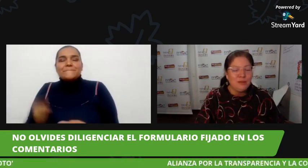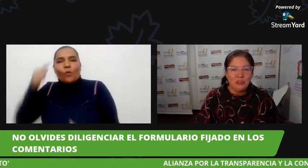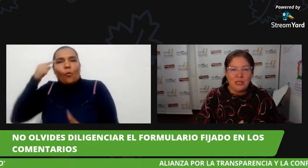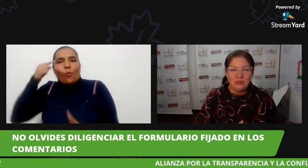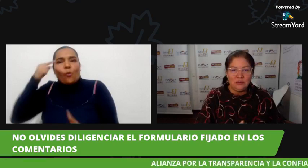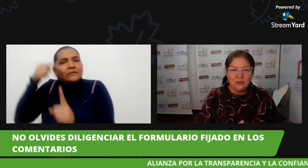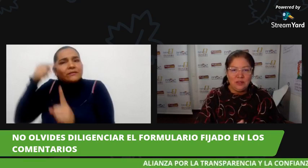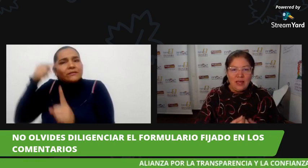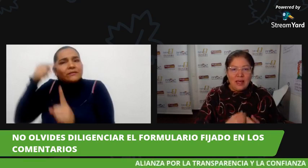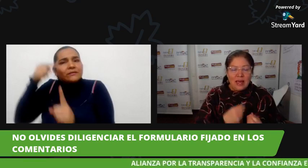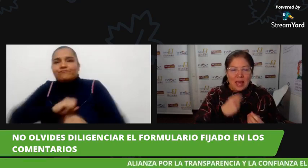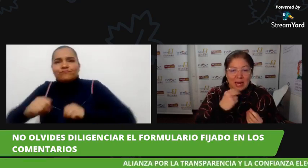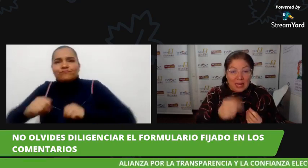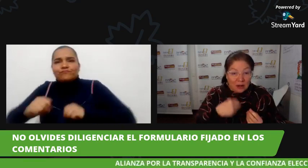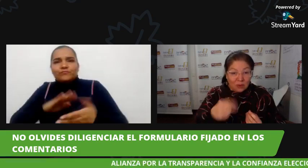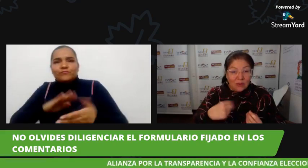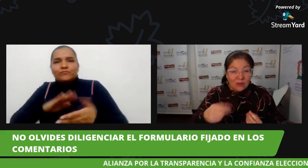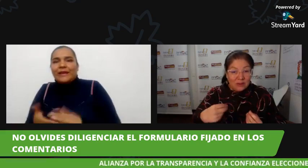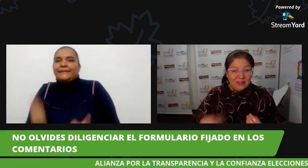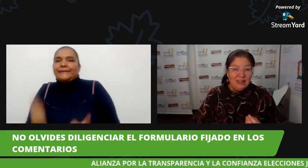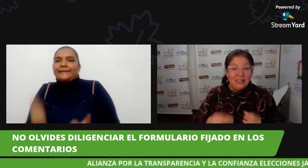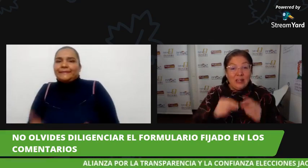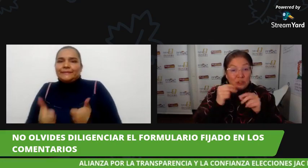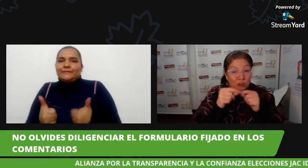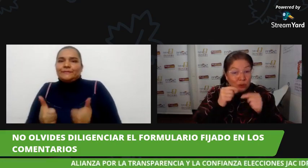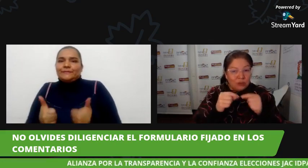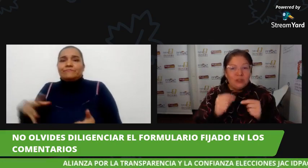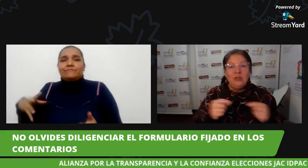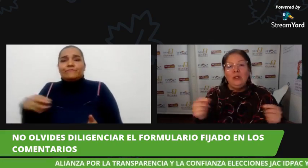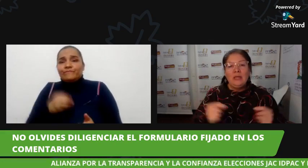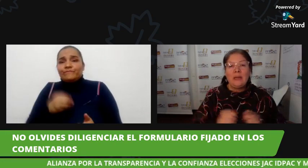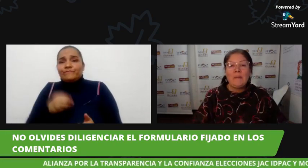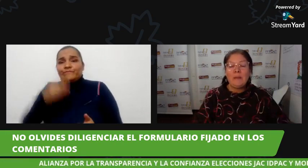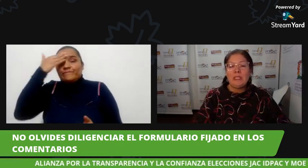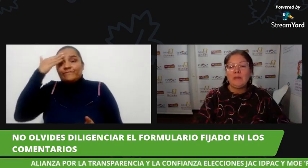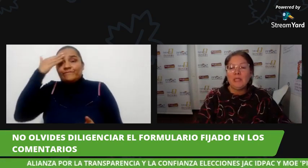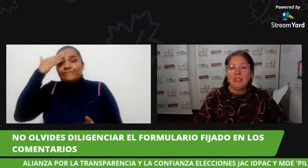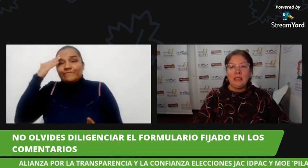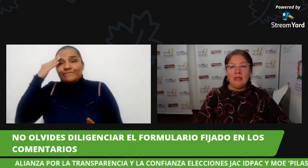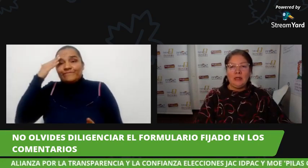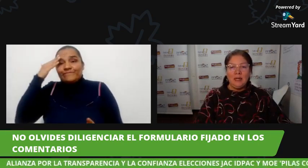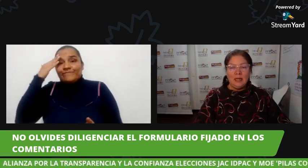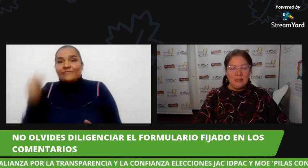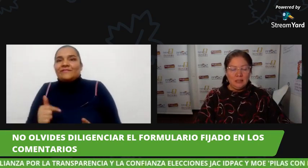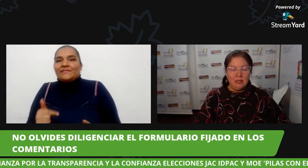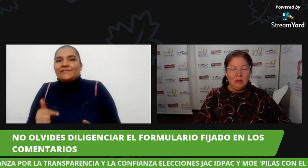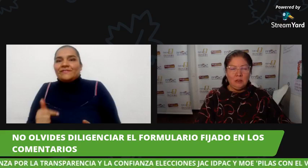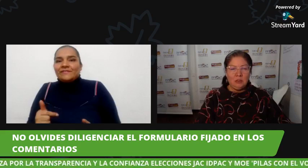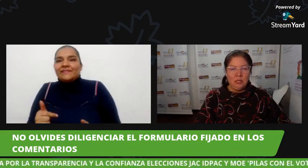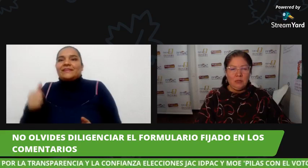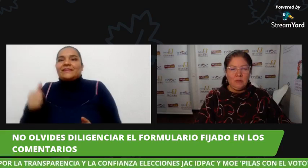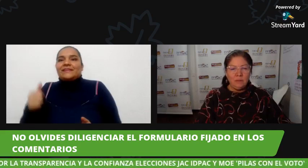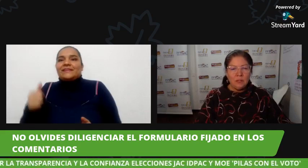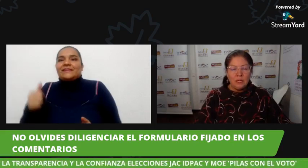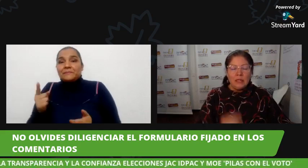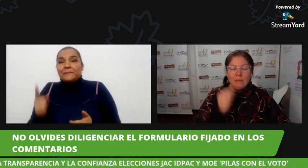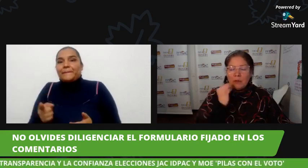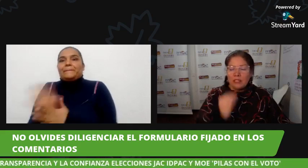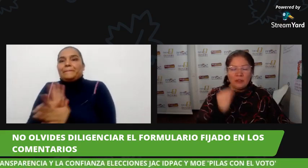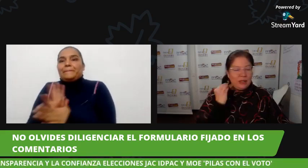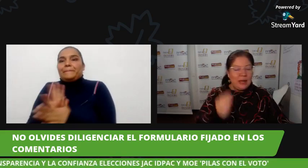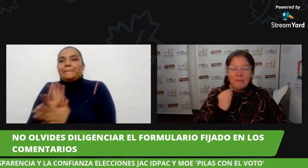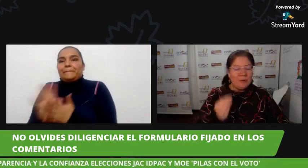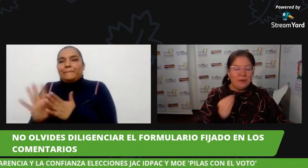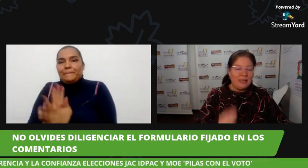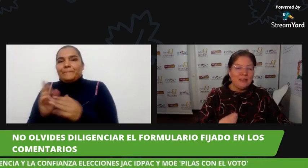muchísimos casos el hilo y los dudos que permiten mantener es social y